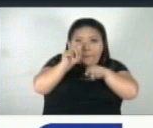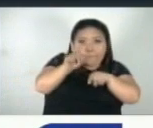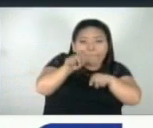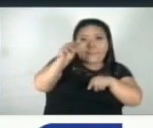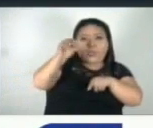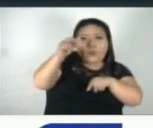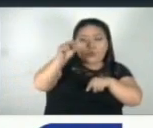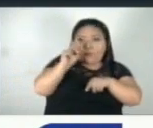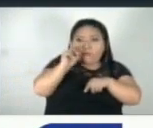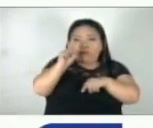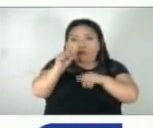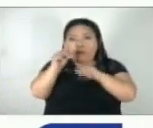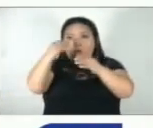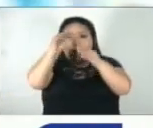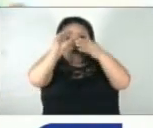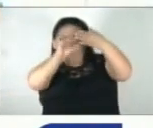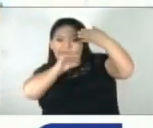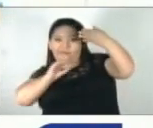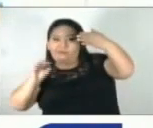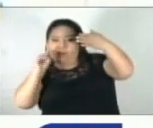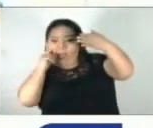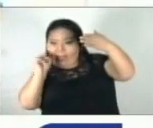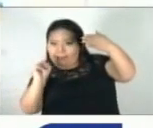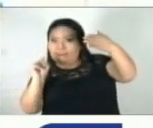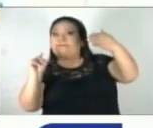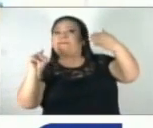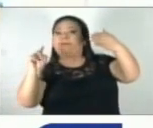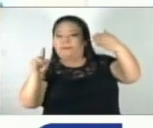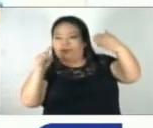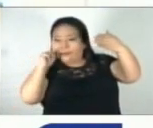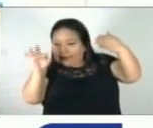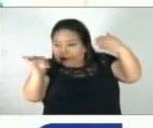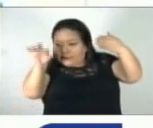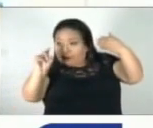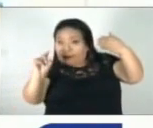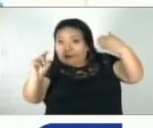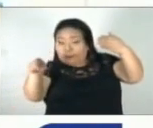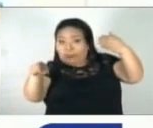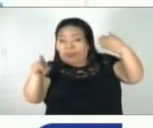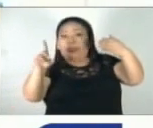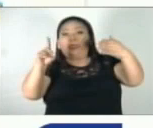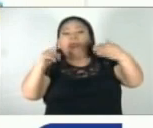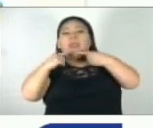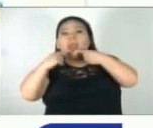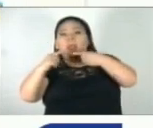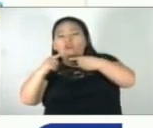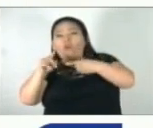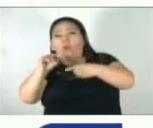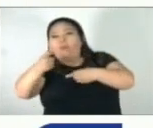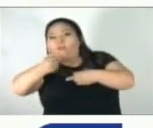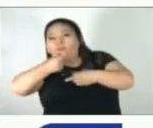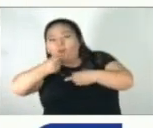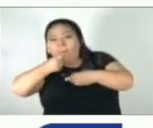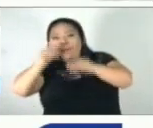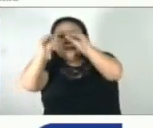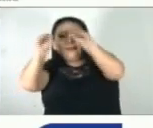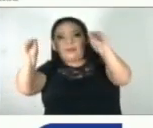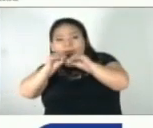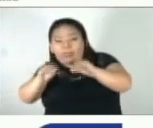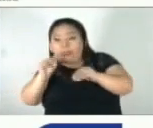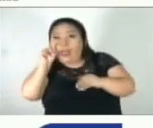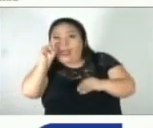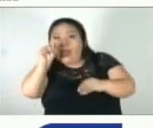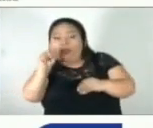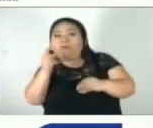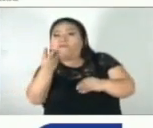menú Servicio de la Dirección General de Impuestos Internos. Debe seleccionar la opción Declaraciones e Informes en Línea, donde